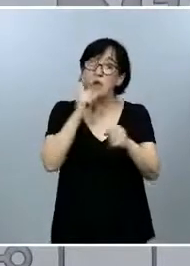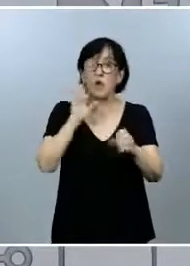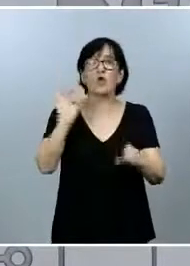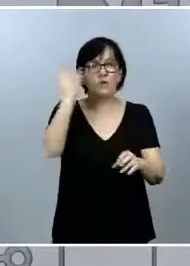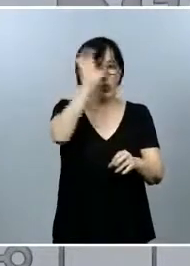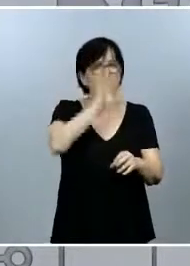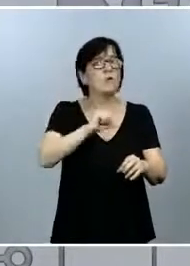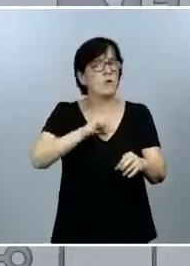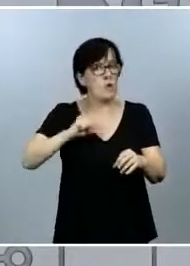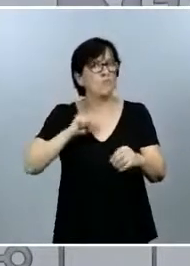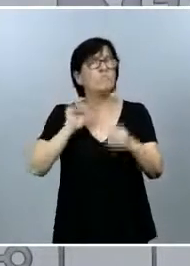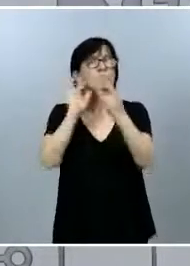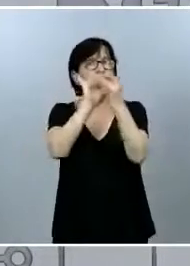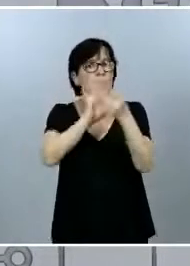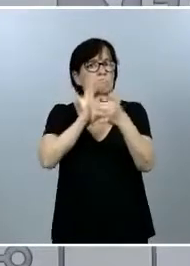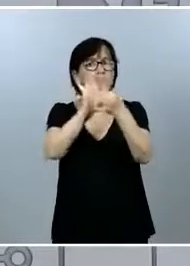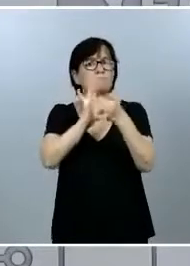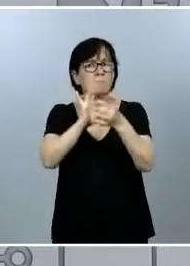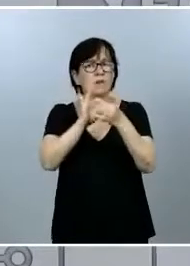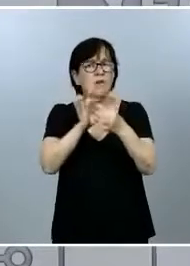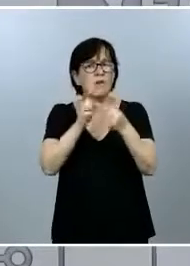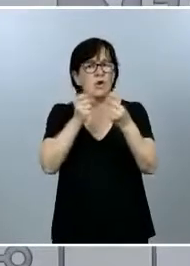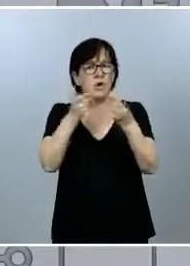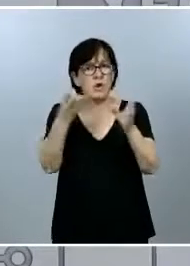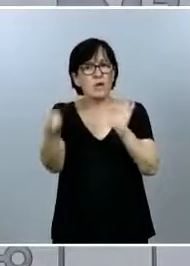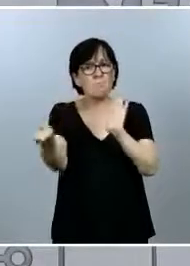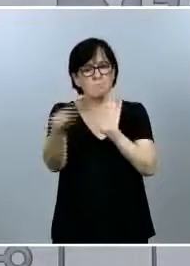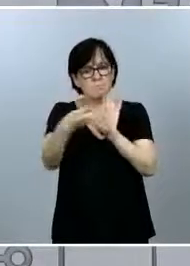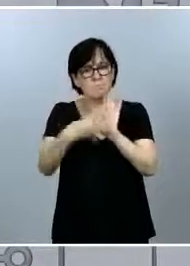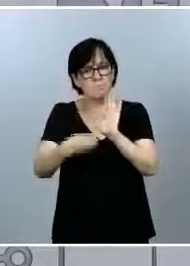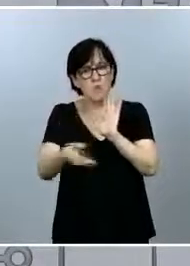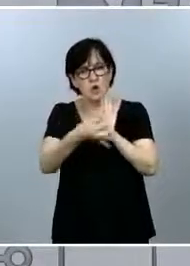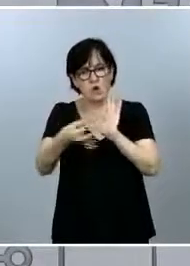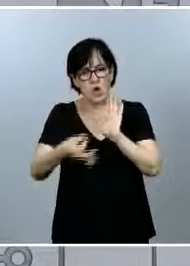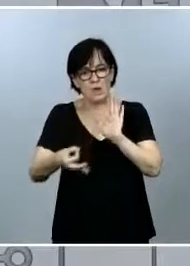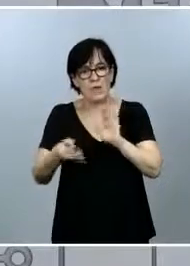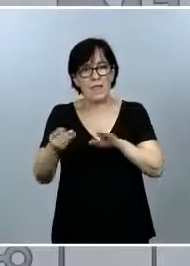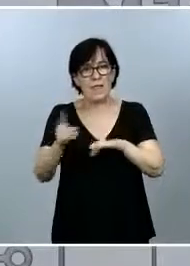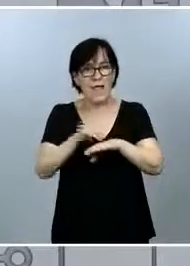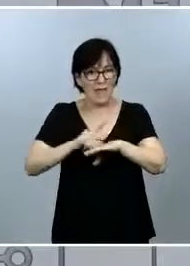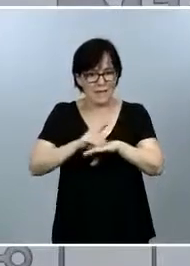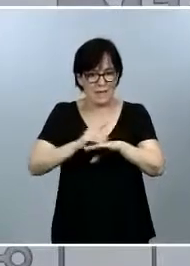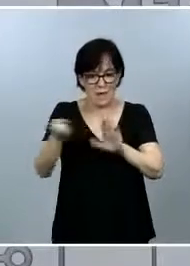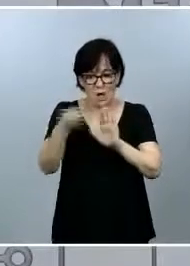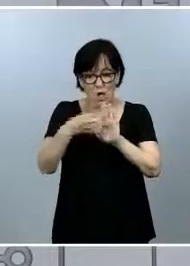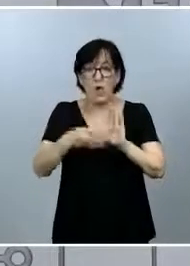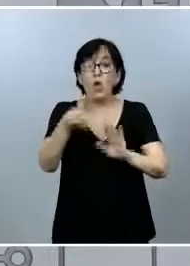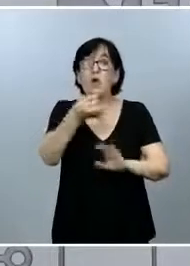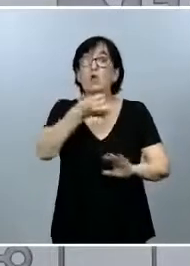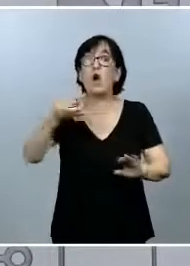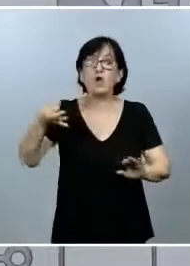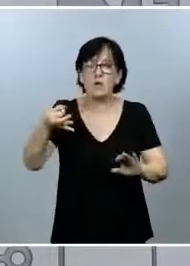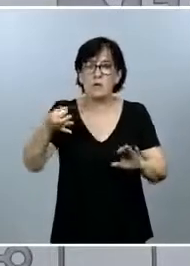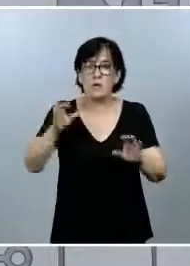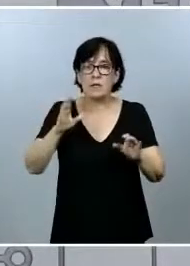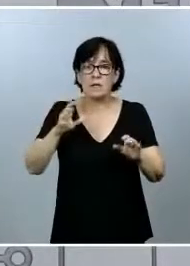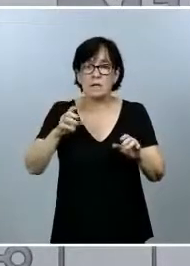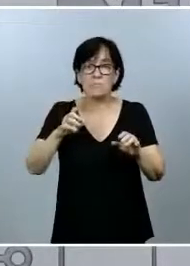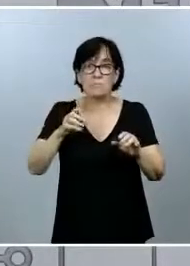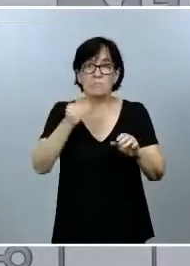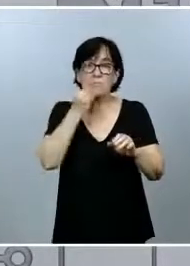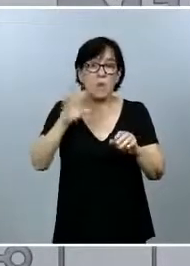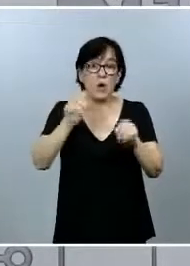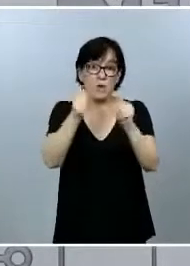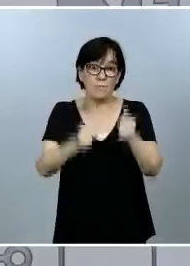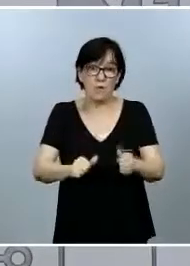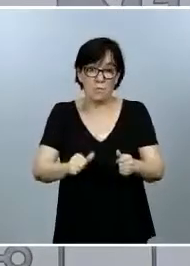autónomas para que todos estos datos estén incluidos correctamente en las bases de datos, correctamente, quiere decir, de la mejor manera posible. Tienen que